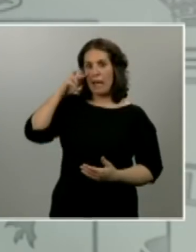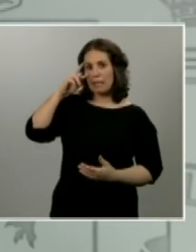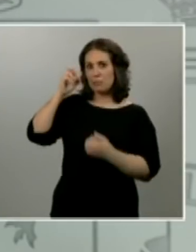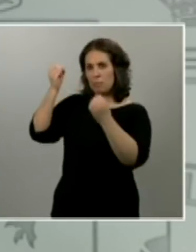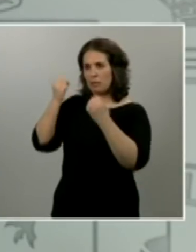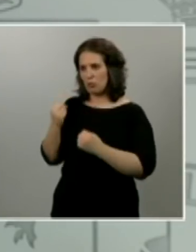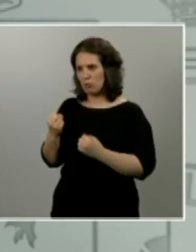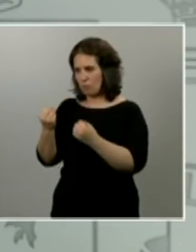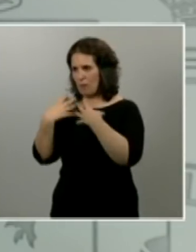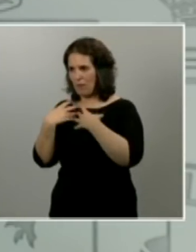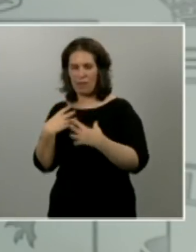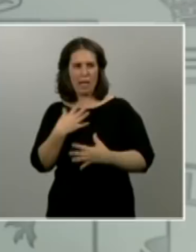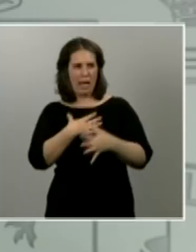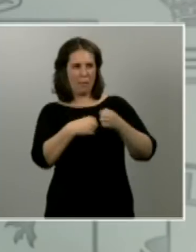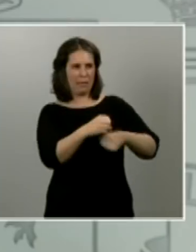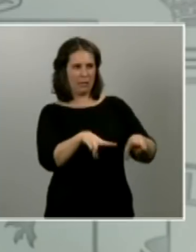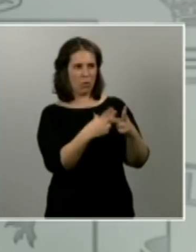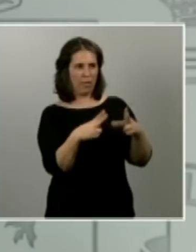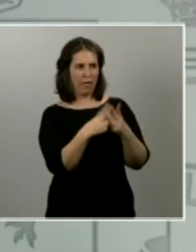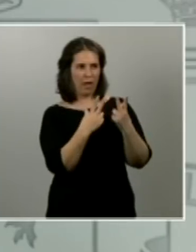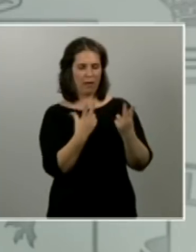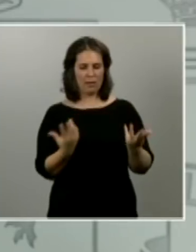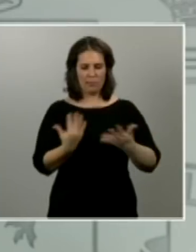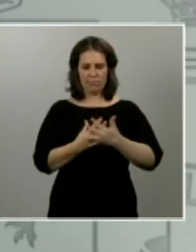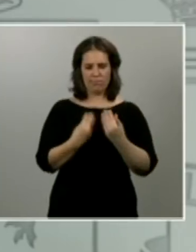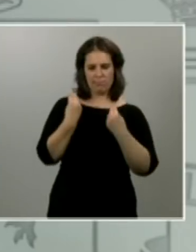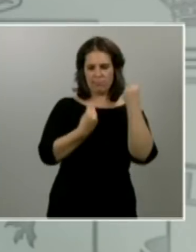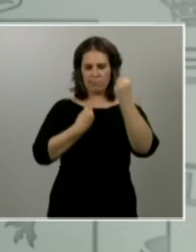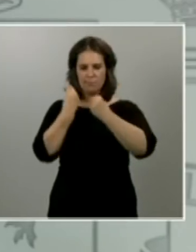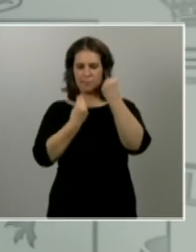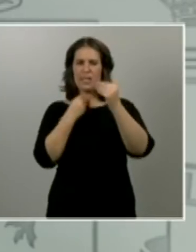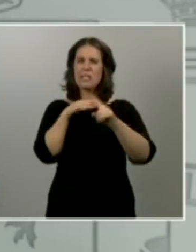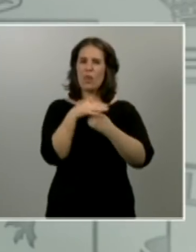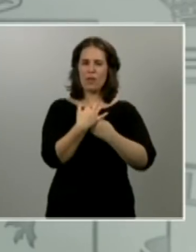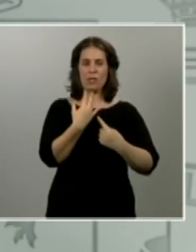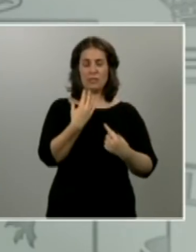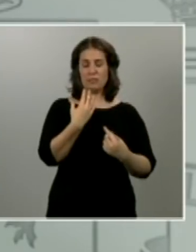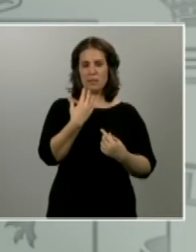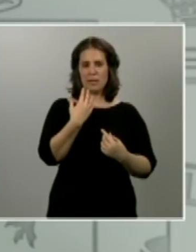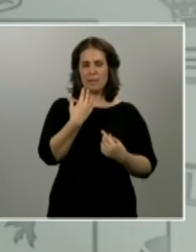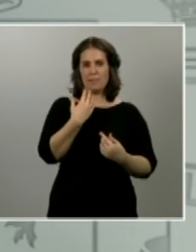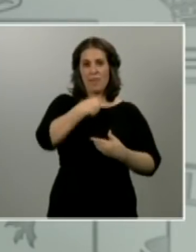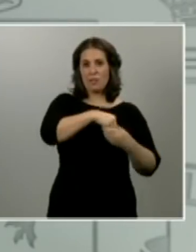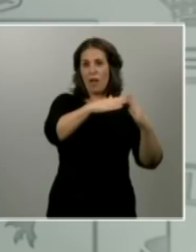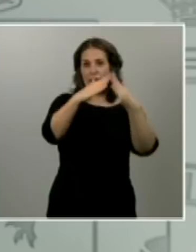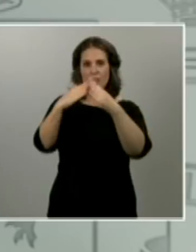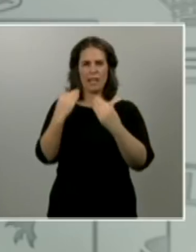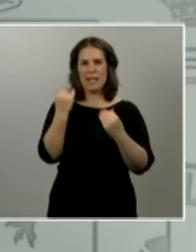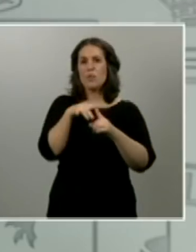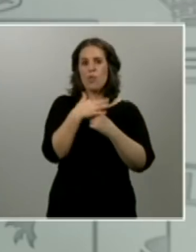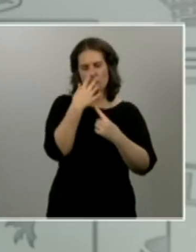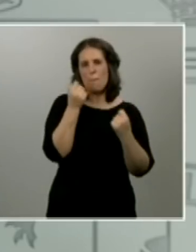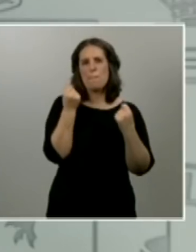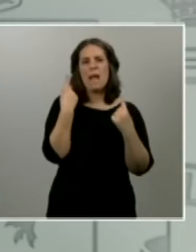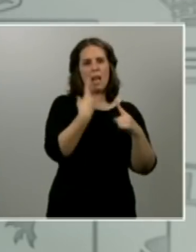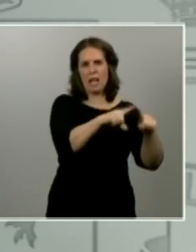en realidades pues si con una casuística enorme en los hogares y lógicamente también con la necesidad de empezar